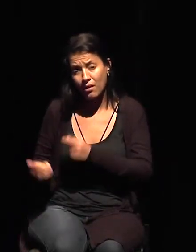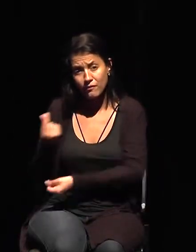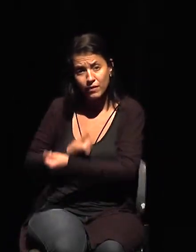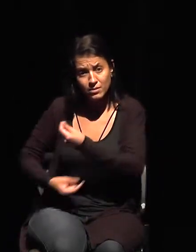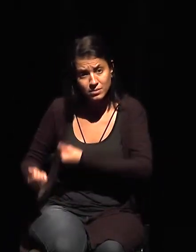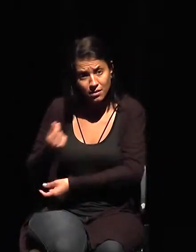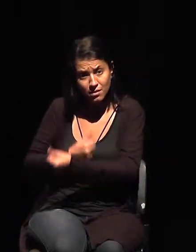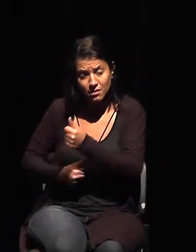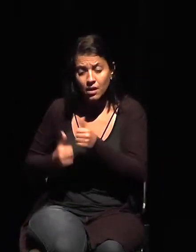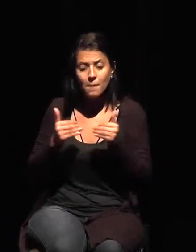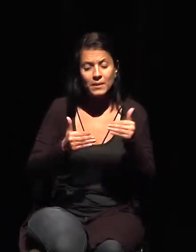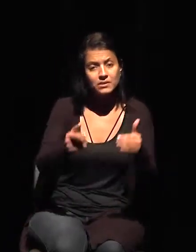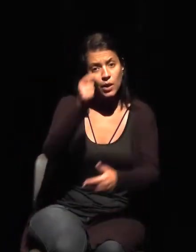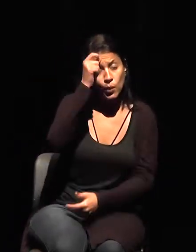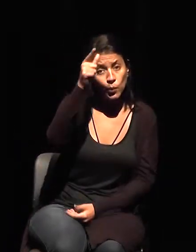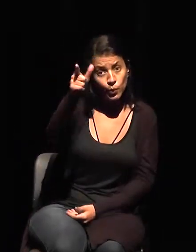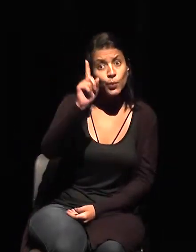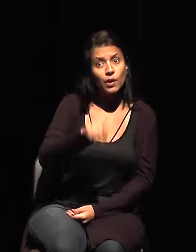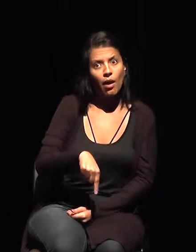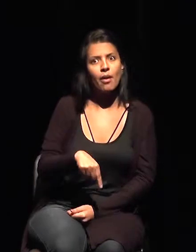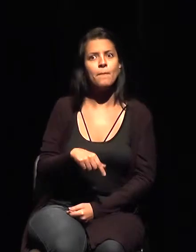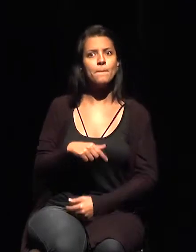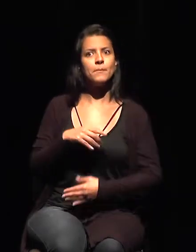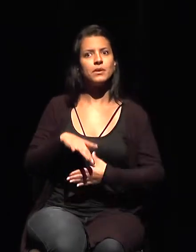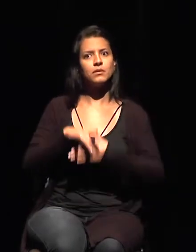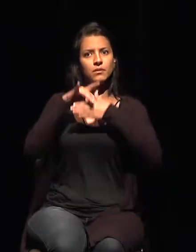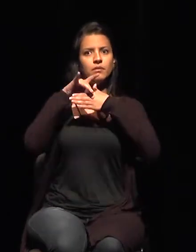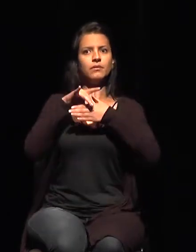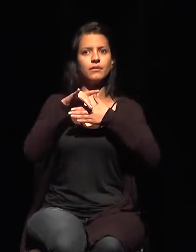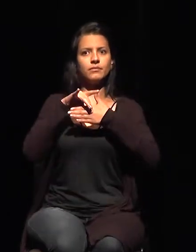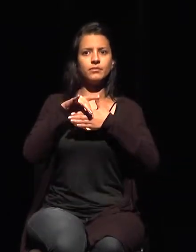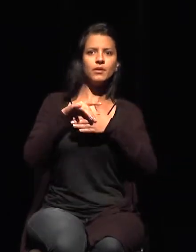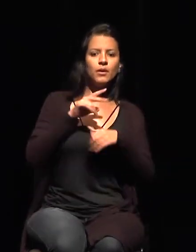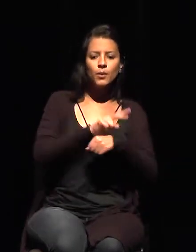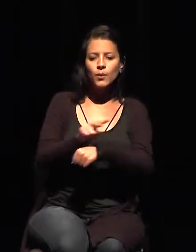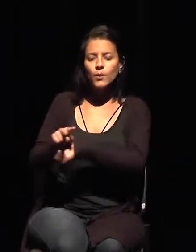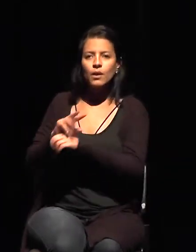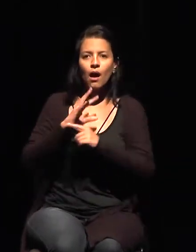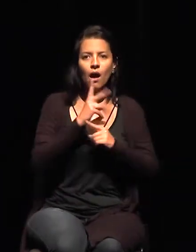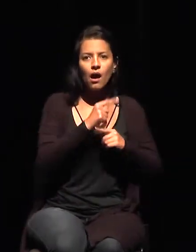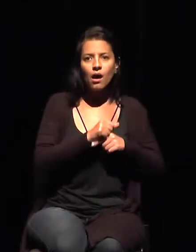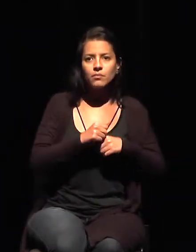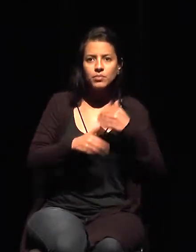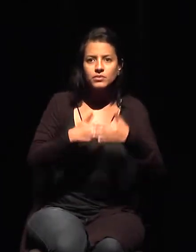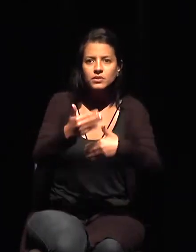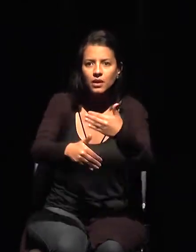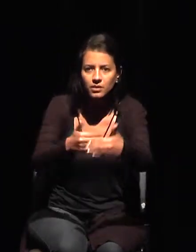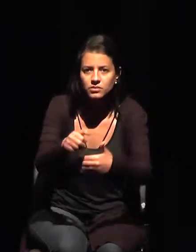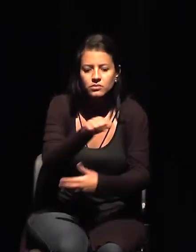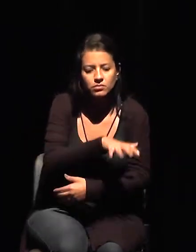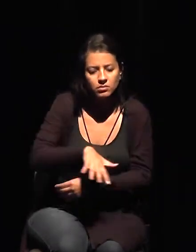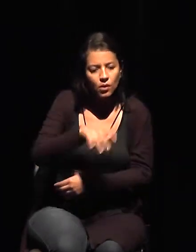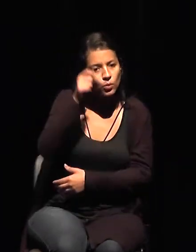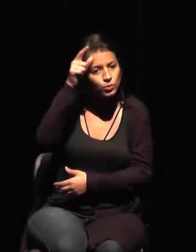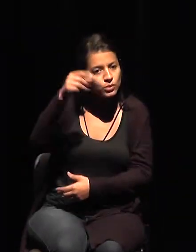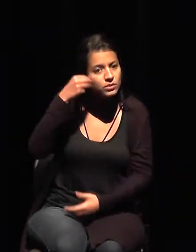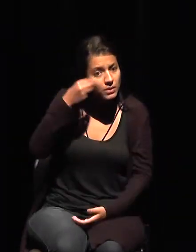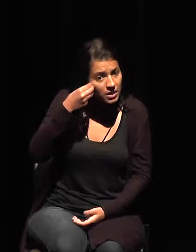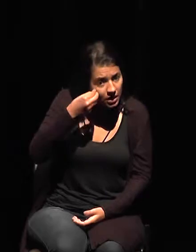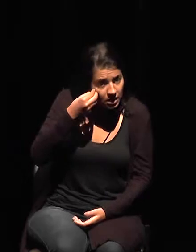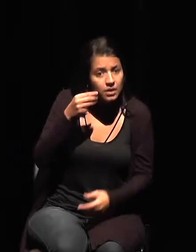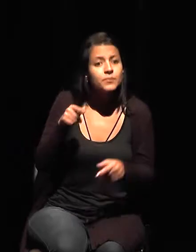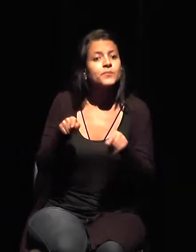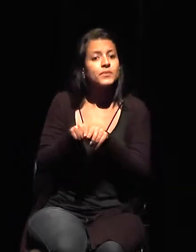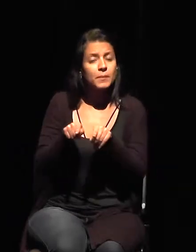proceso, que es el que domina el tema de la cultura, relaciones exteriores por razones obvias, MEDIC que es el